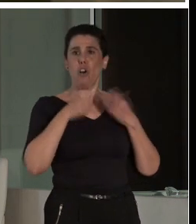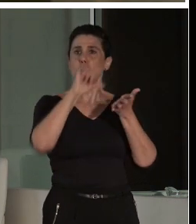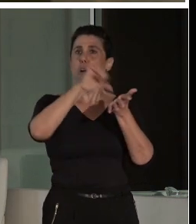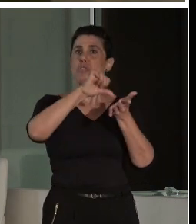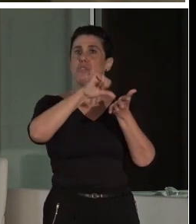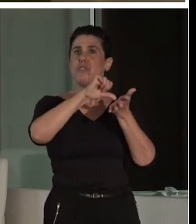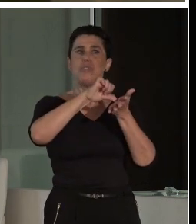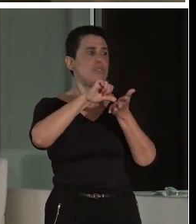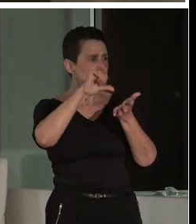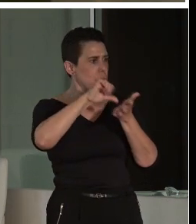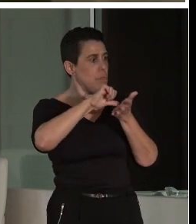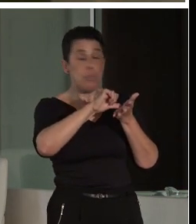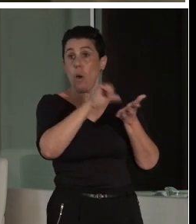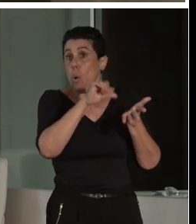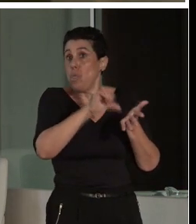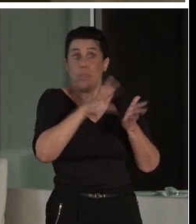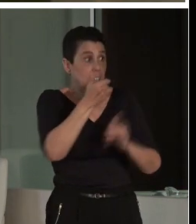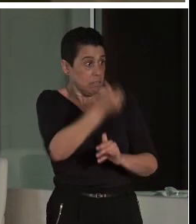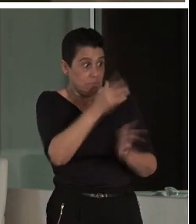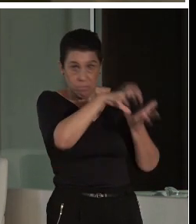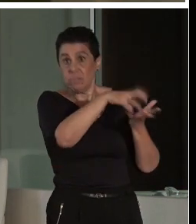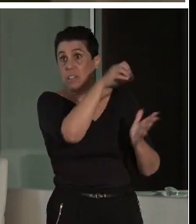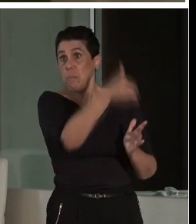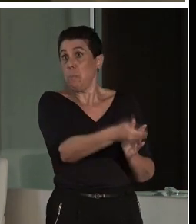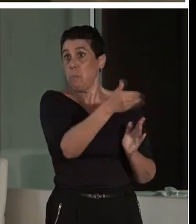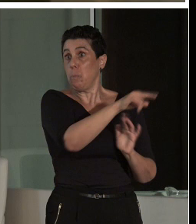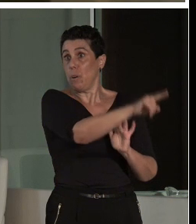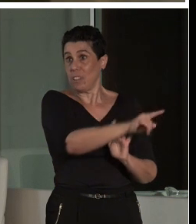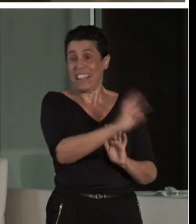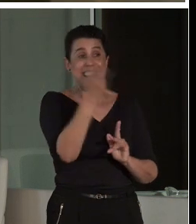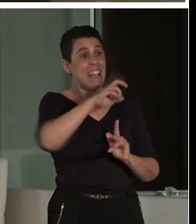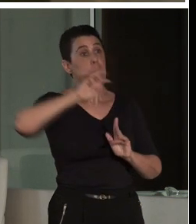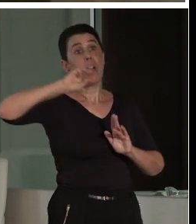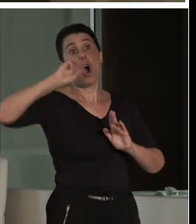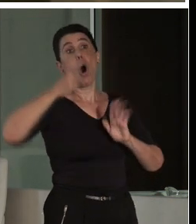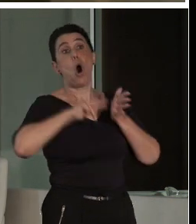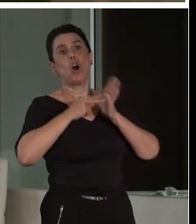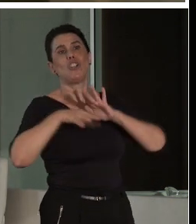otro arquitecto que además se reconvirtió en museógrafo, que eso ya es lo más,